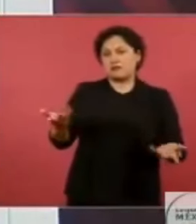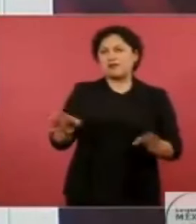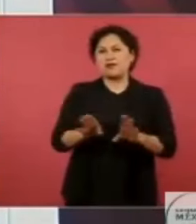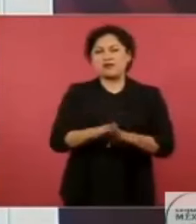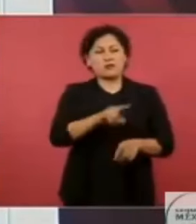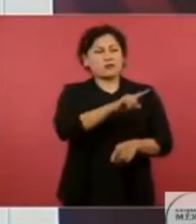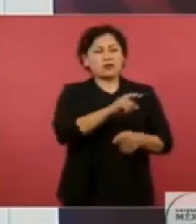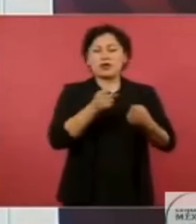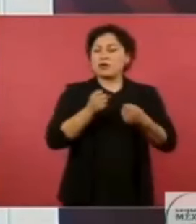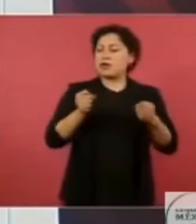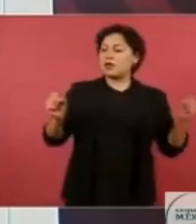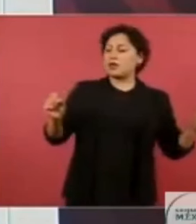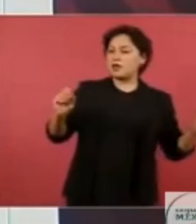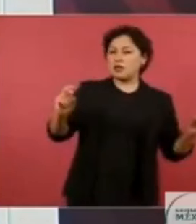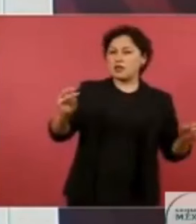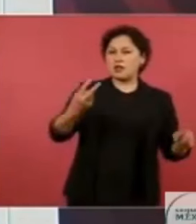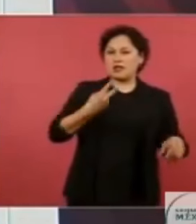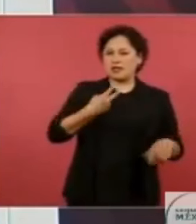su deshonestidad,